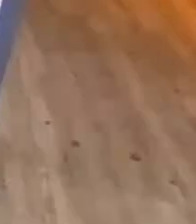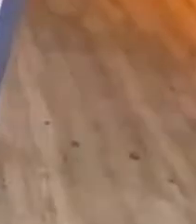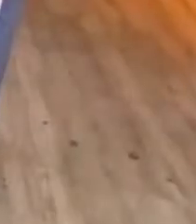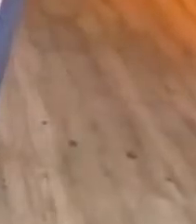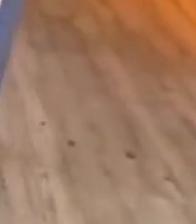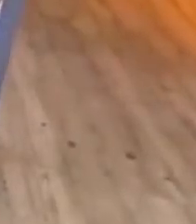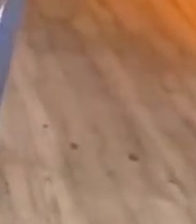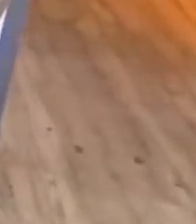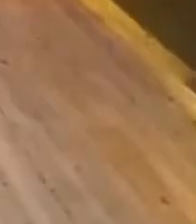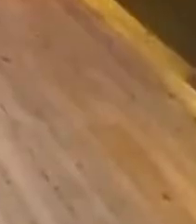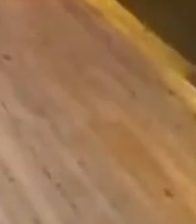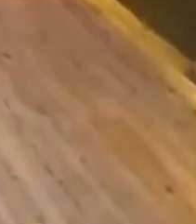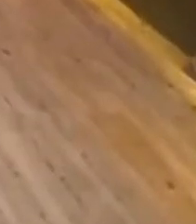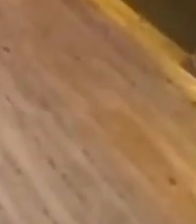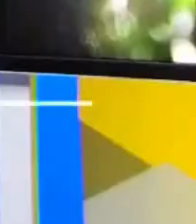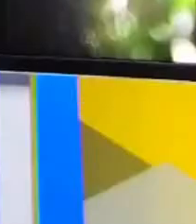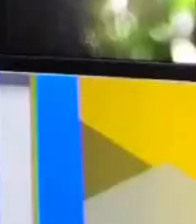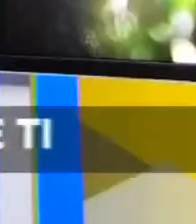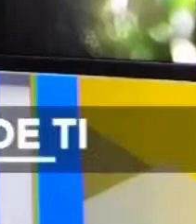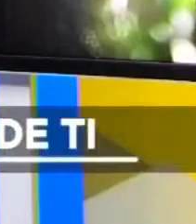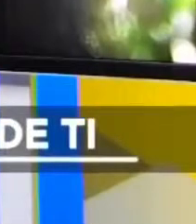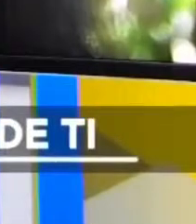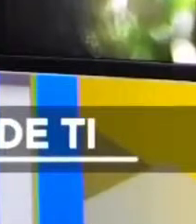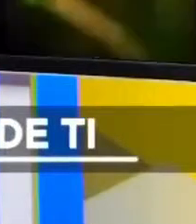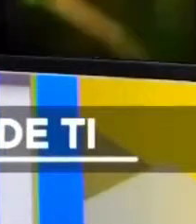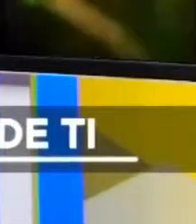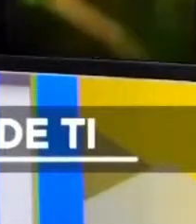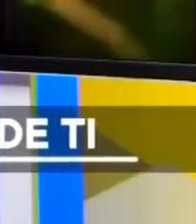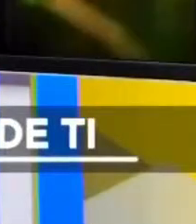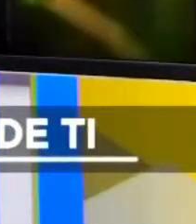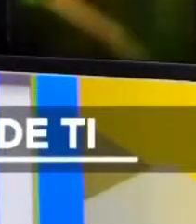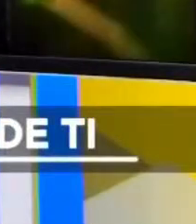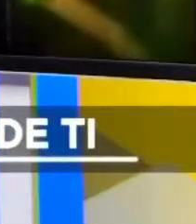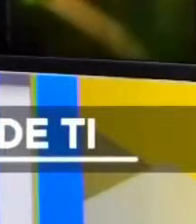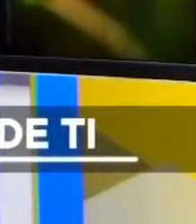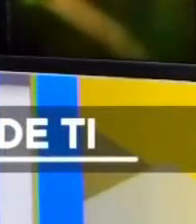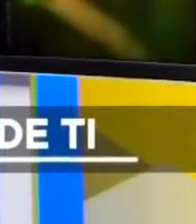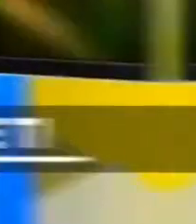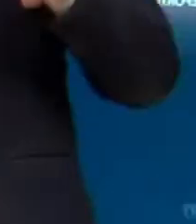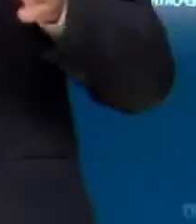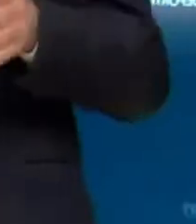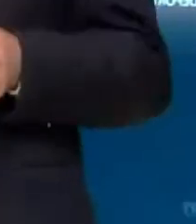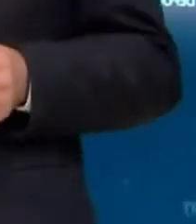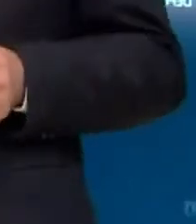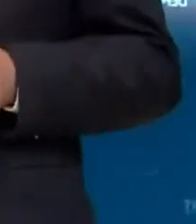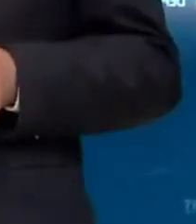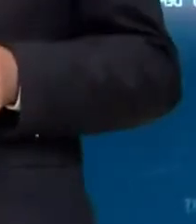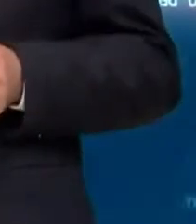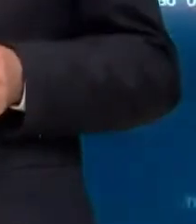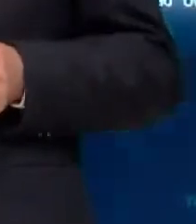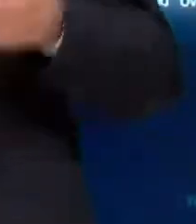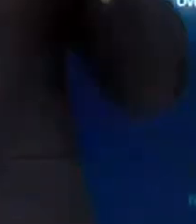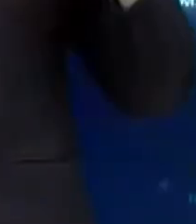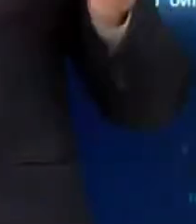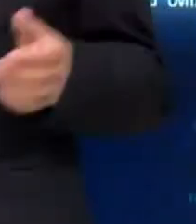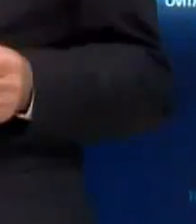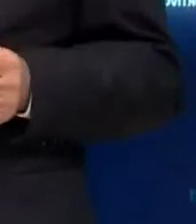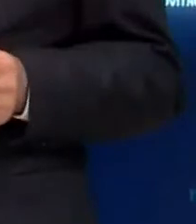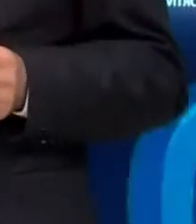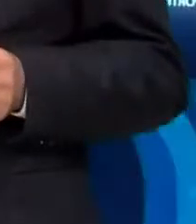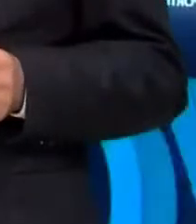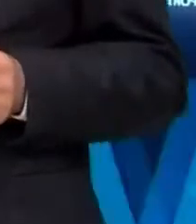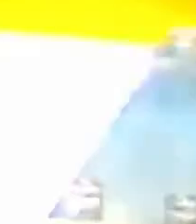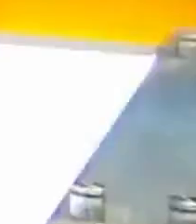día a día. Bienvenidos a la edición Mediodía. A Ruzata y a Teahueja, Jucampi, Jumaja, Cantigua. Y lo mejor del deporte nacional e